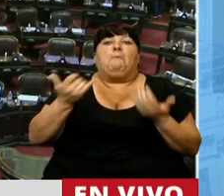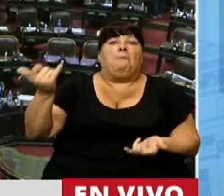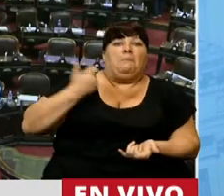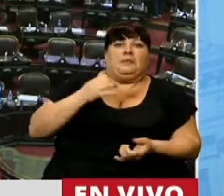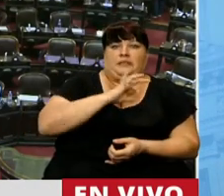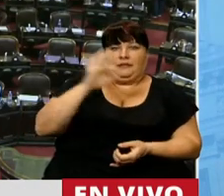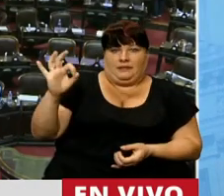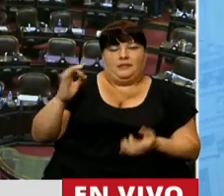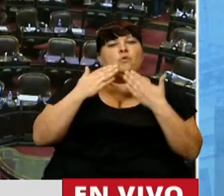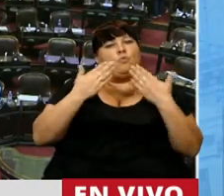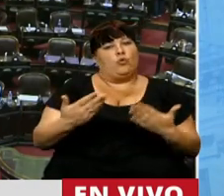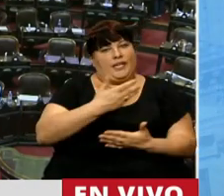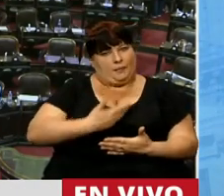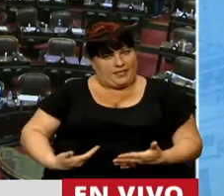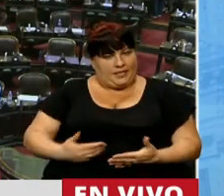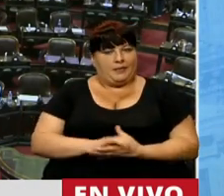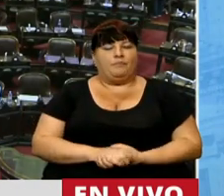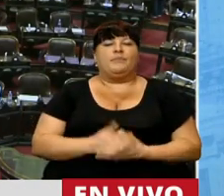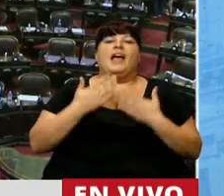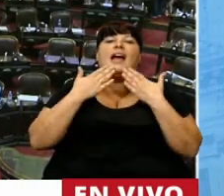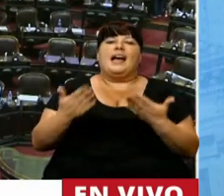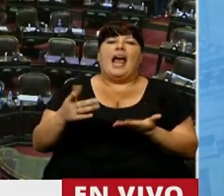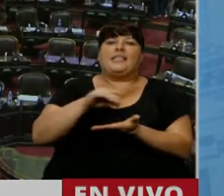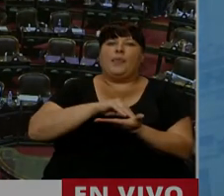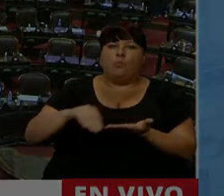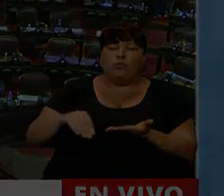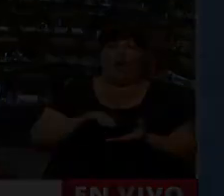escuchado. Muchas gracias, Presidente. Gracias, señor Diputado.